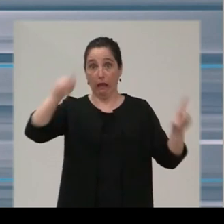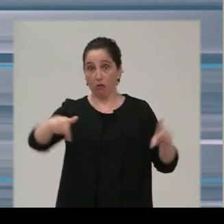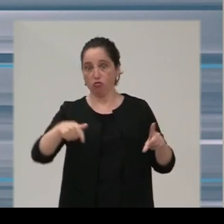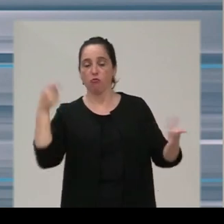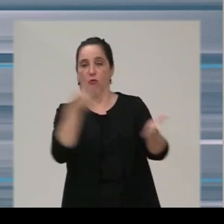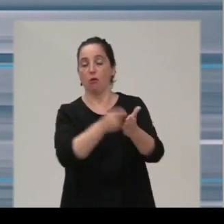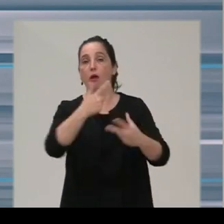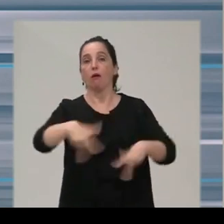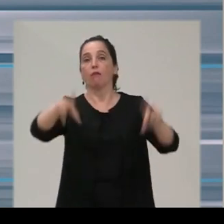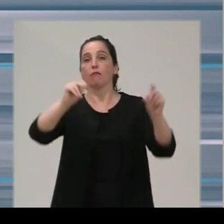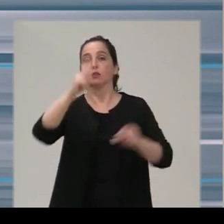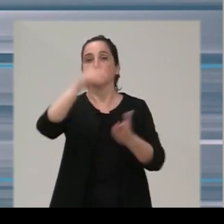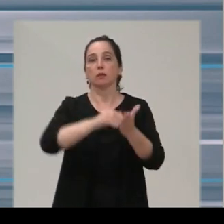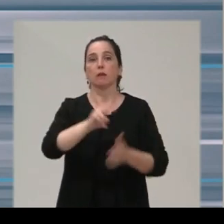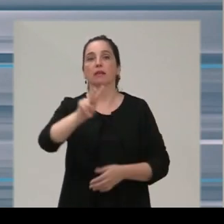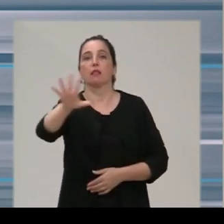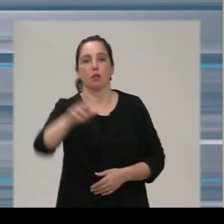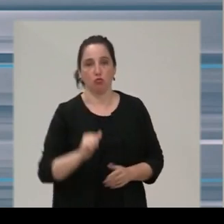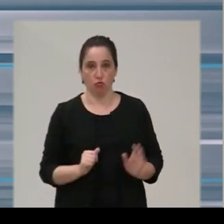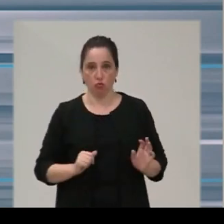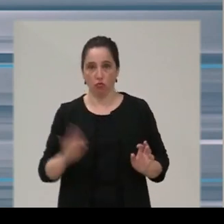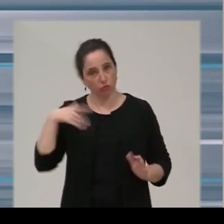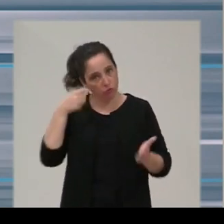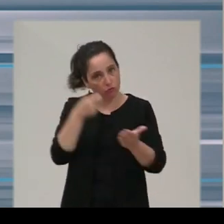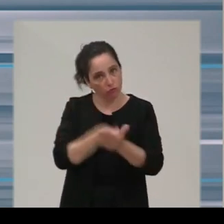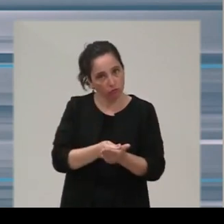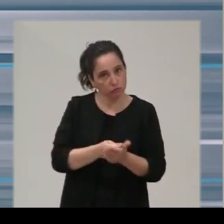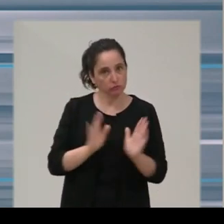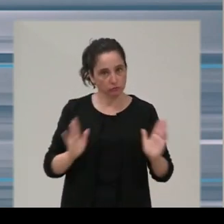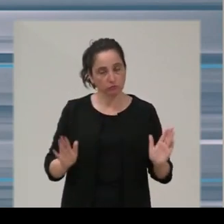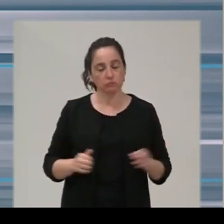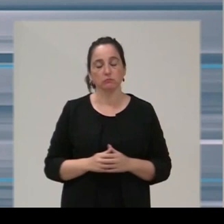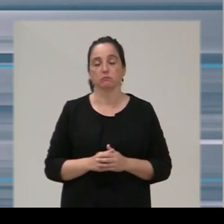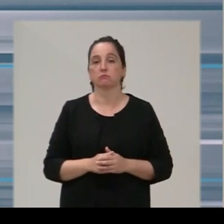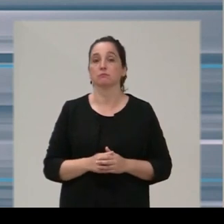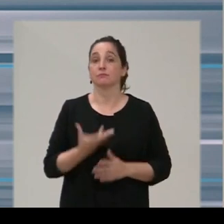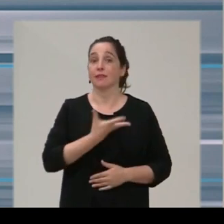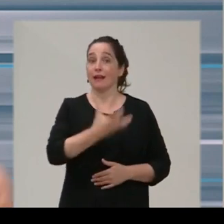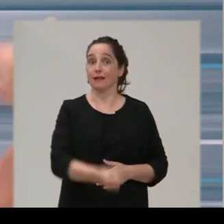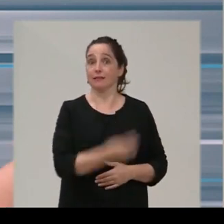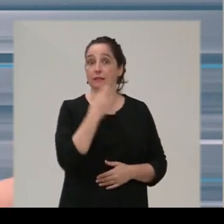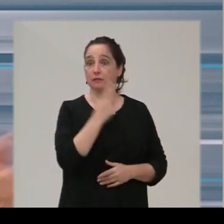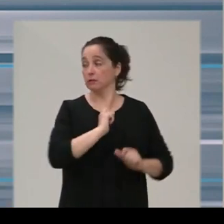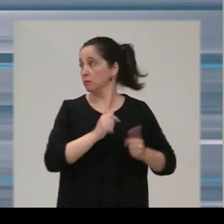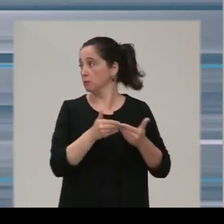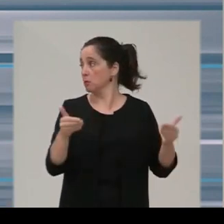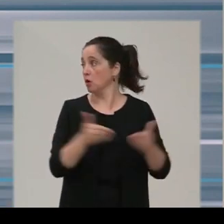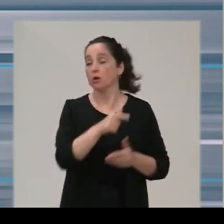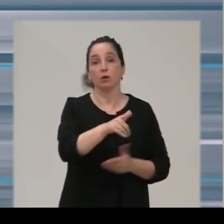concluir a finales de 2025. Paralelamente, la alcaldesa de Santander iniciará